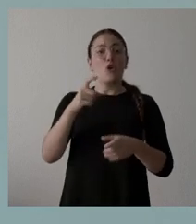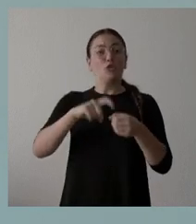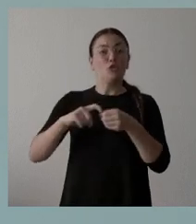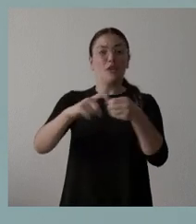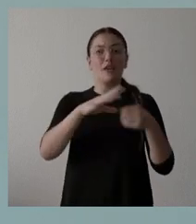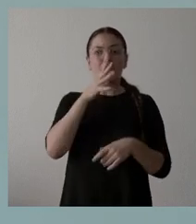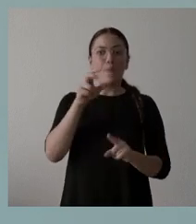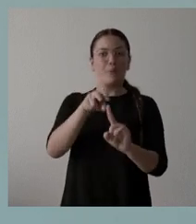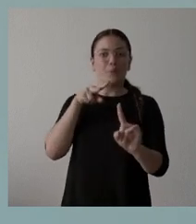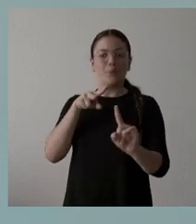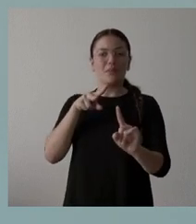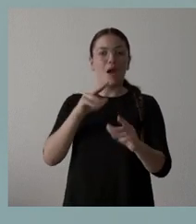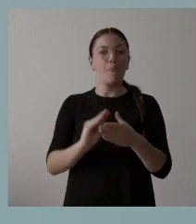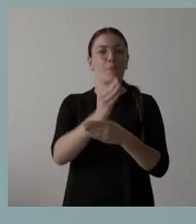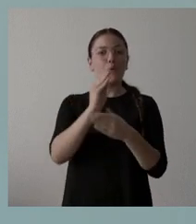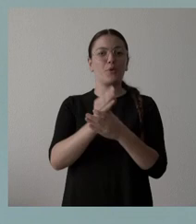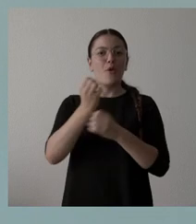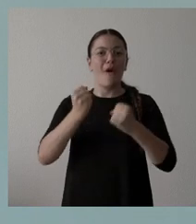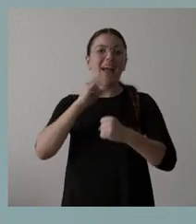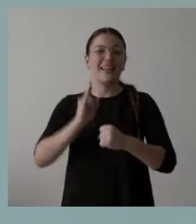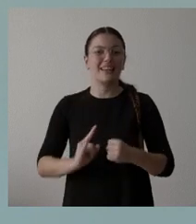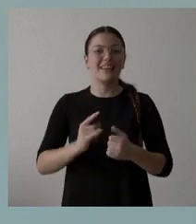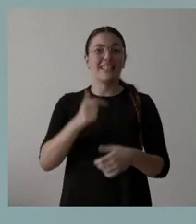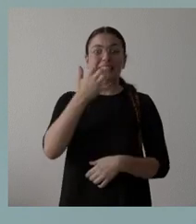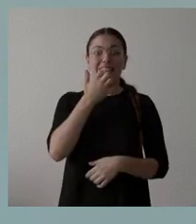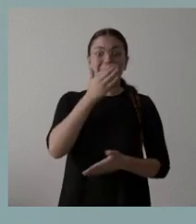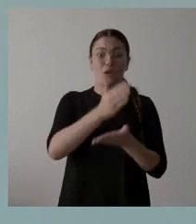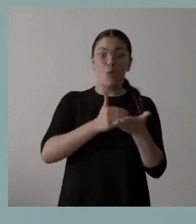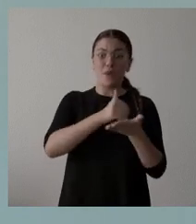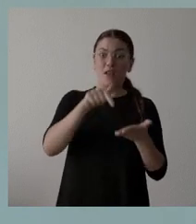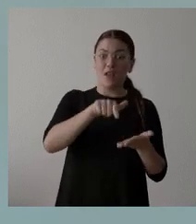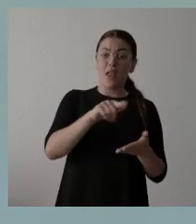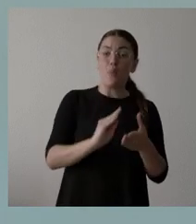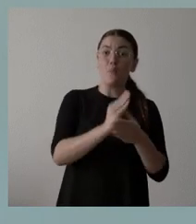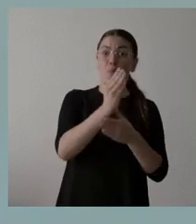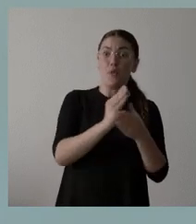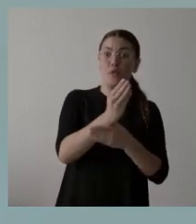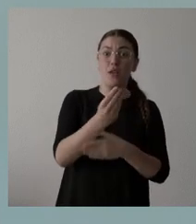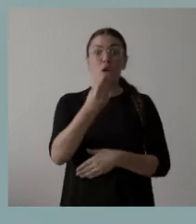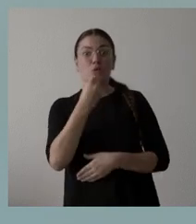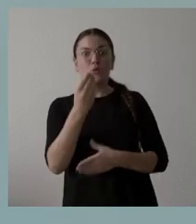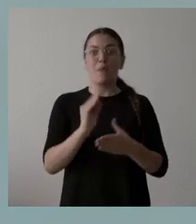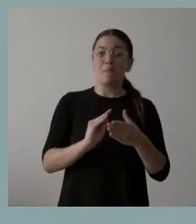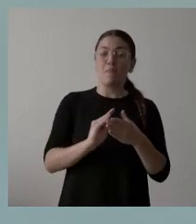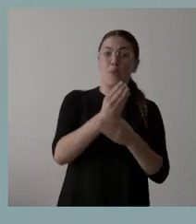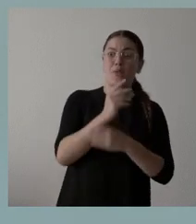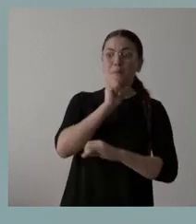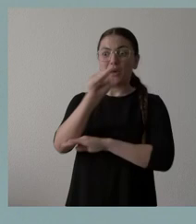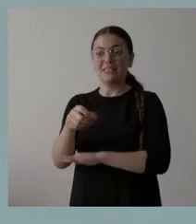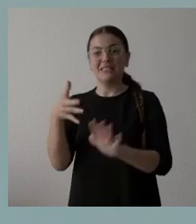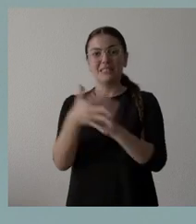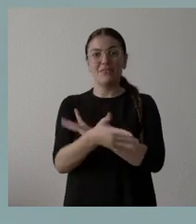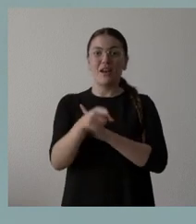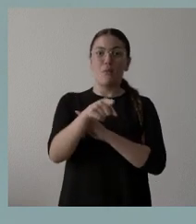el punto de vista de la producción energética. Cuando una comunidad produce más de lo que consume, en un país que consume más de lo que produce es una